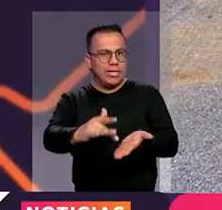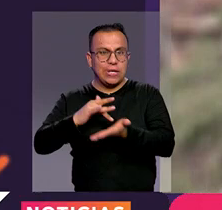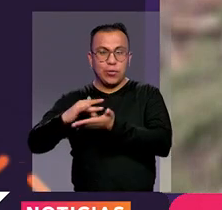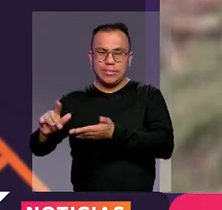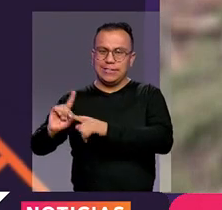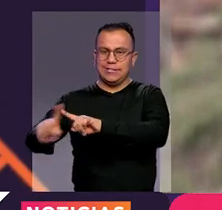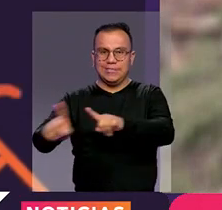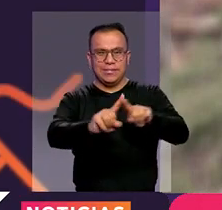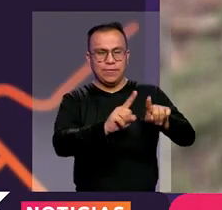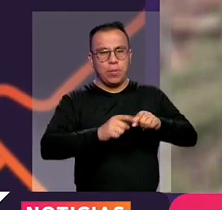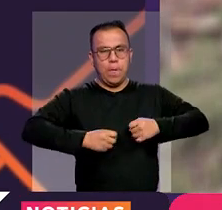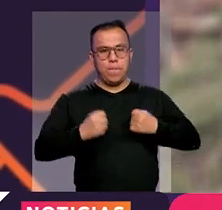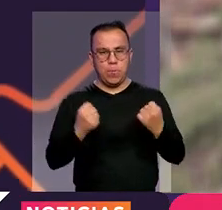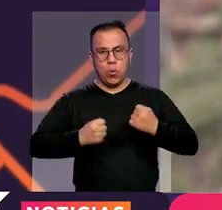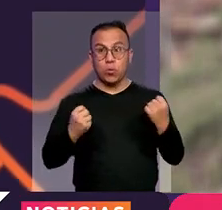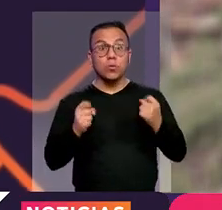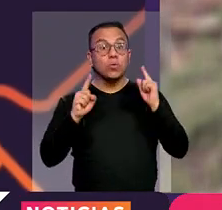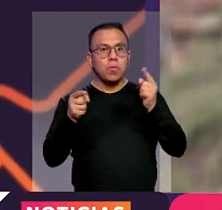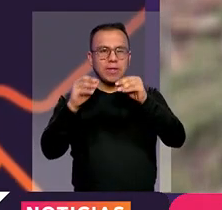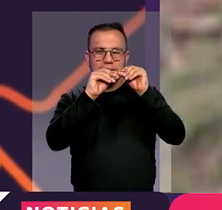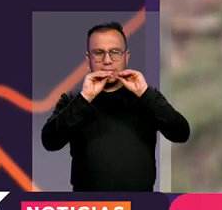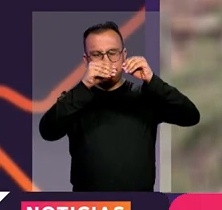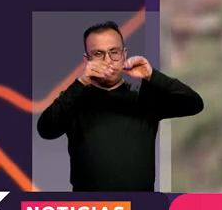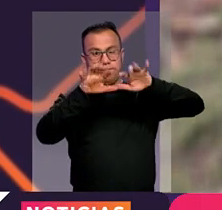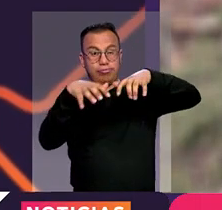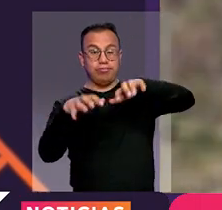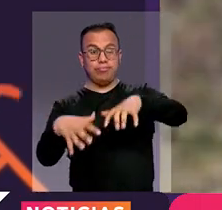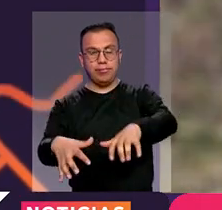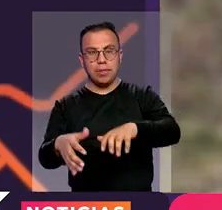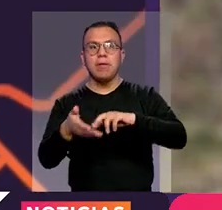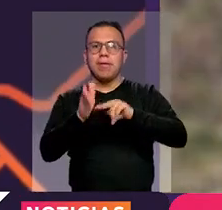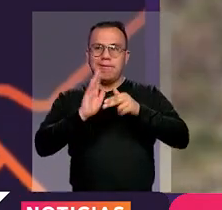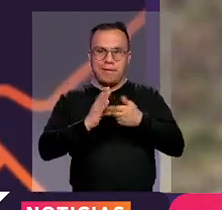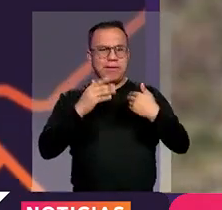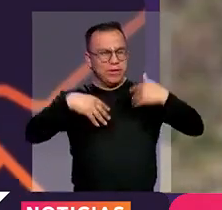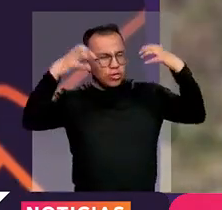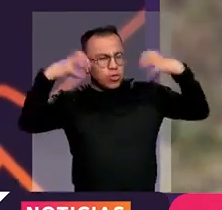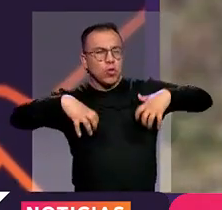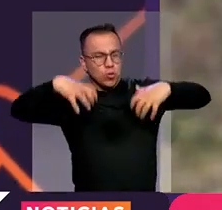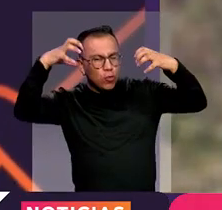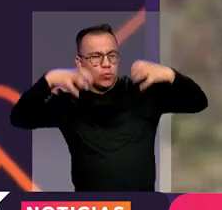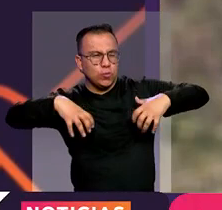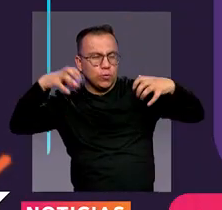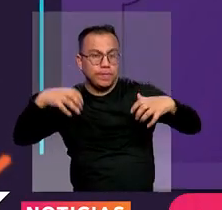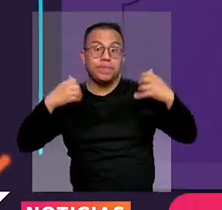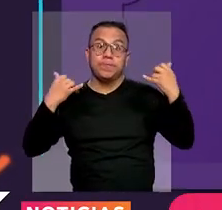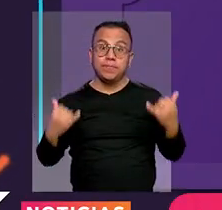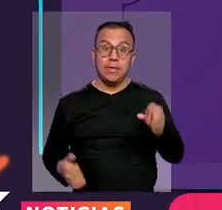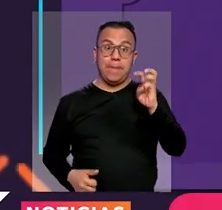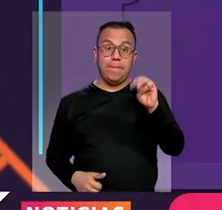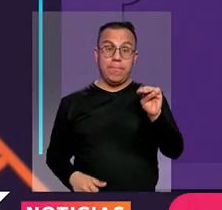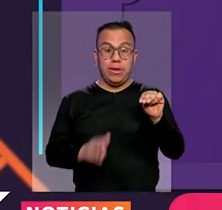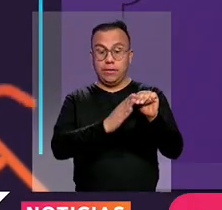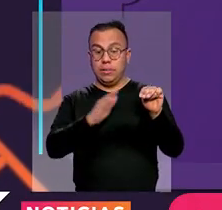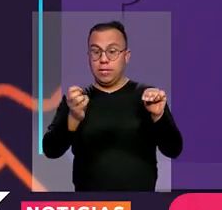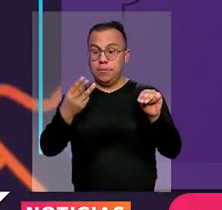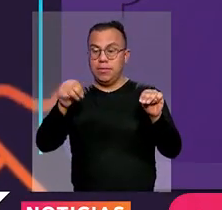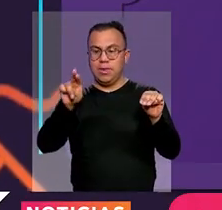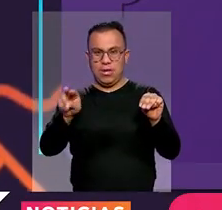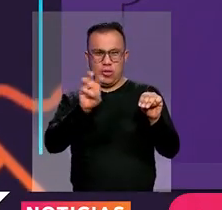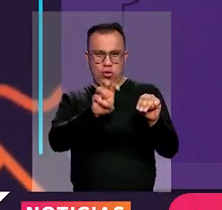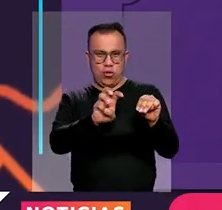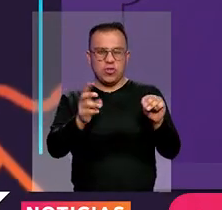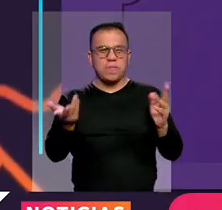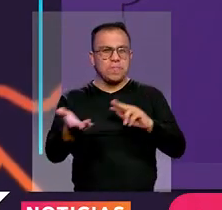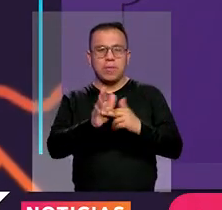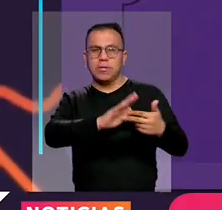en distintos sectores de Bogotá debido a deslizamientos de tierra, producto de las constantes lluvias. Entre los días martes 7 y miércoles 8 de junio